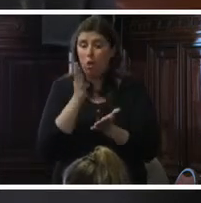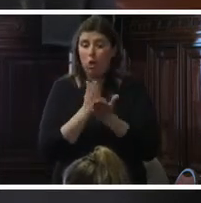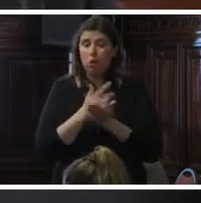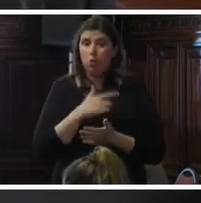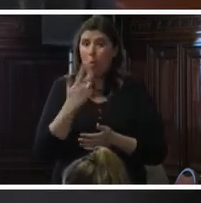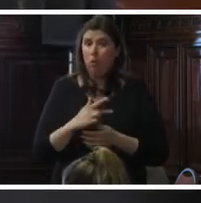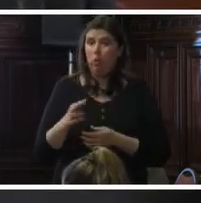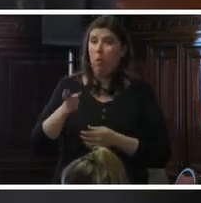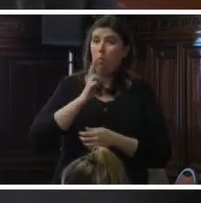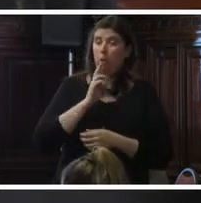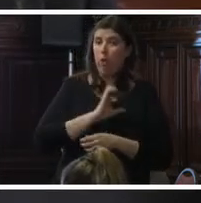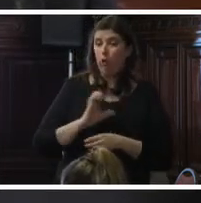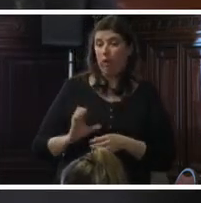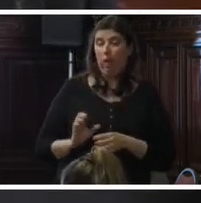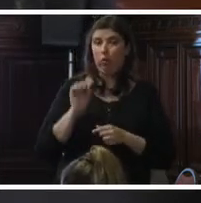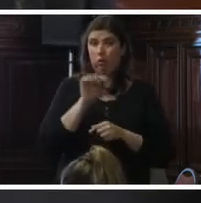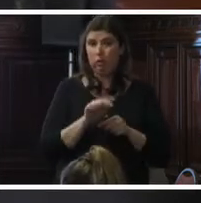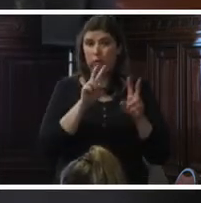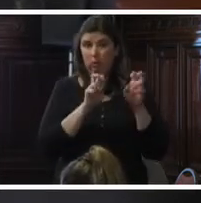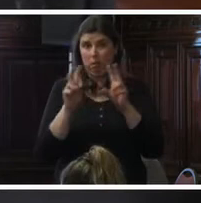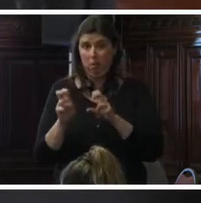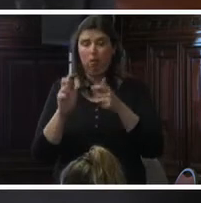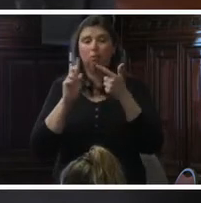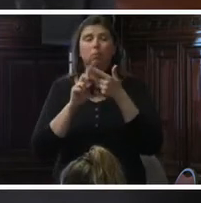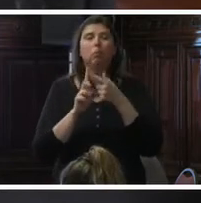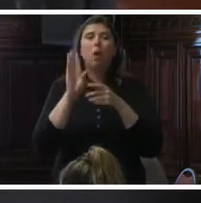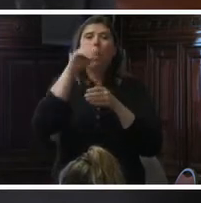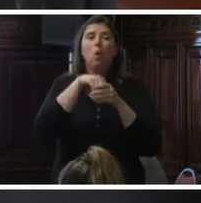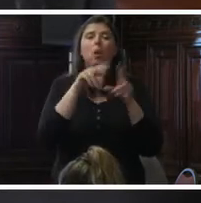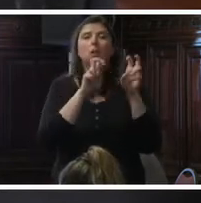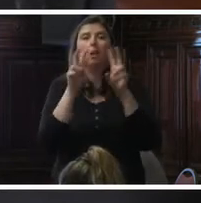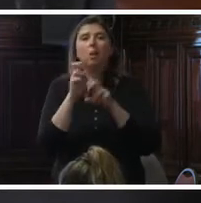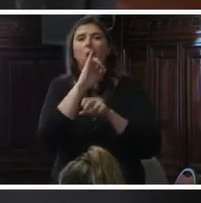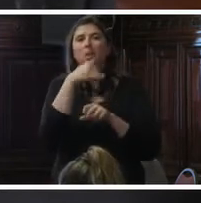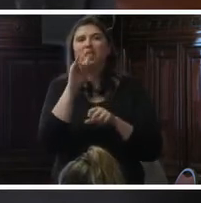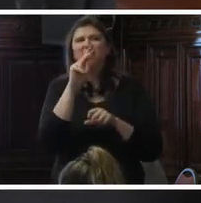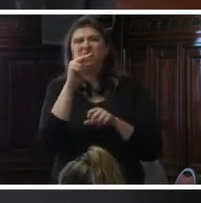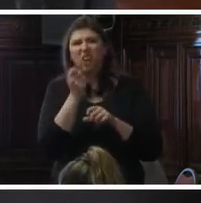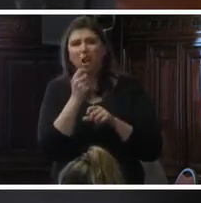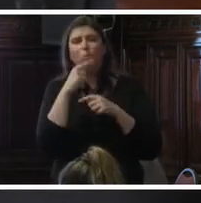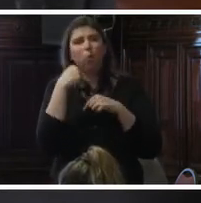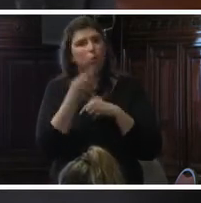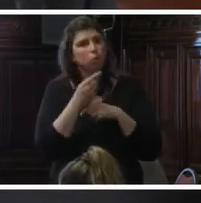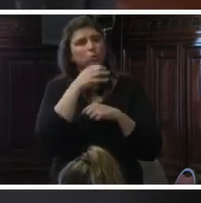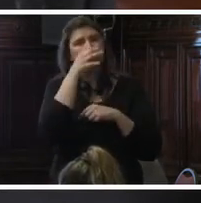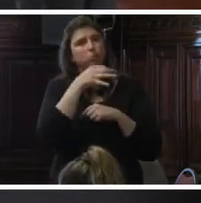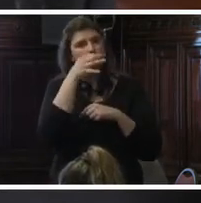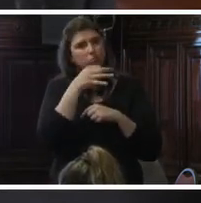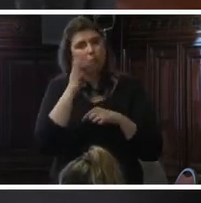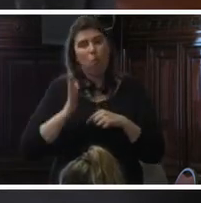los estados al Zika. Segundo, incluir la temática de Zika en futuros reportes de las relatorías de mujeres,